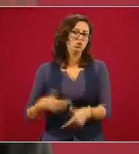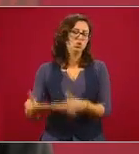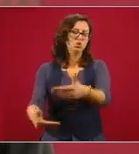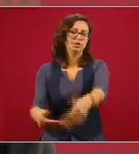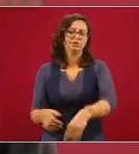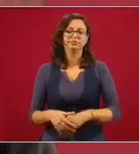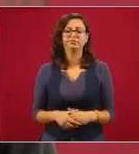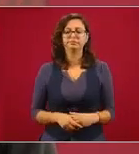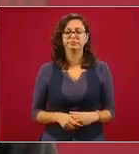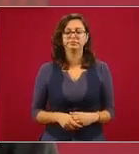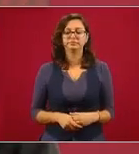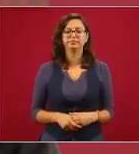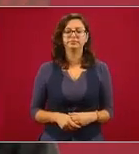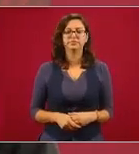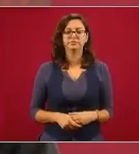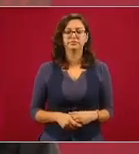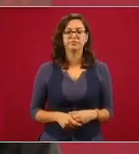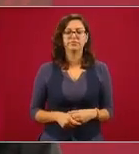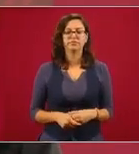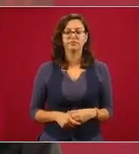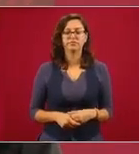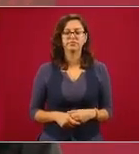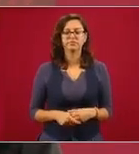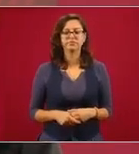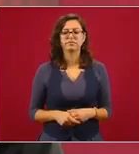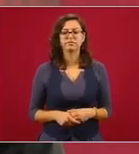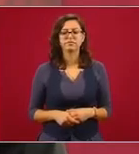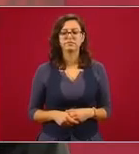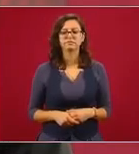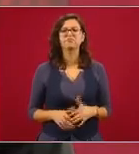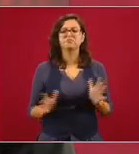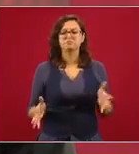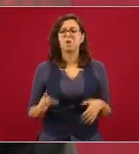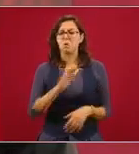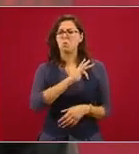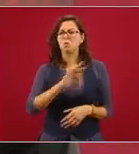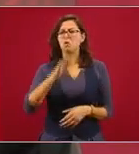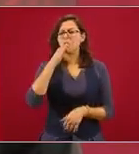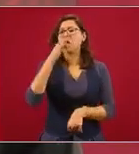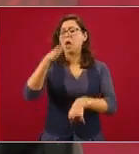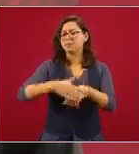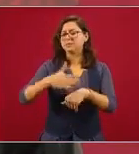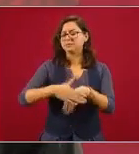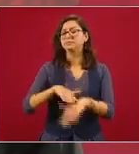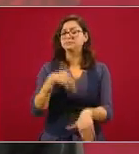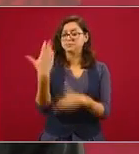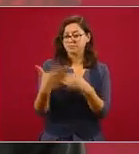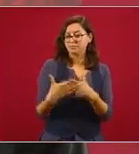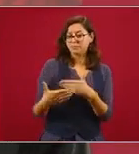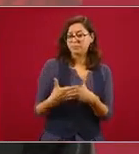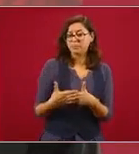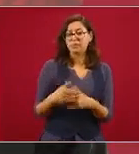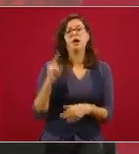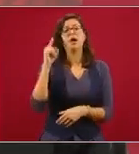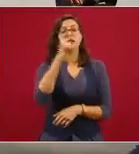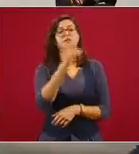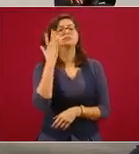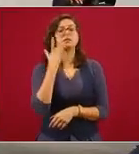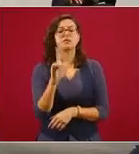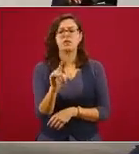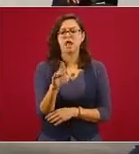Ya puedo adelantarles que en Santa Lucía,